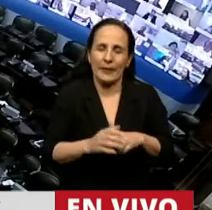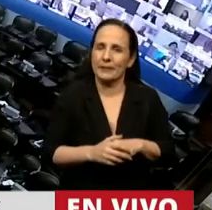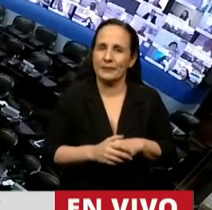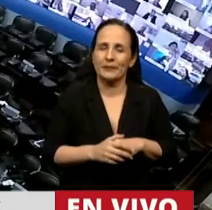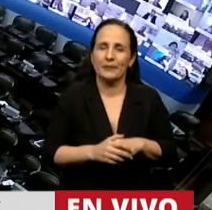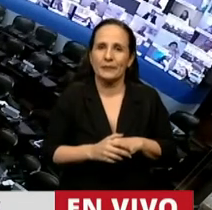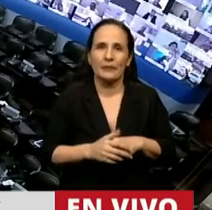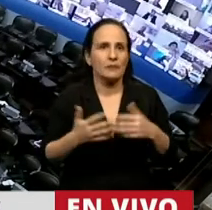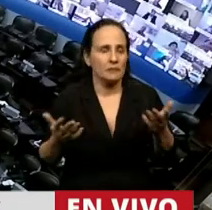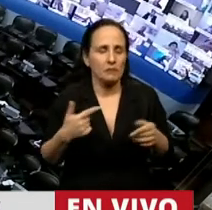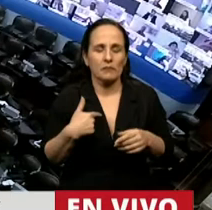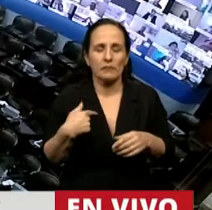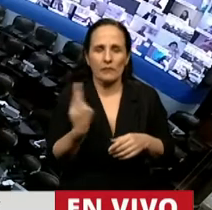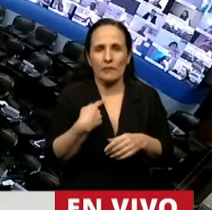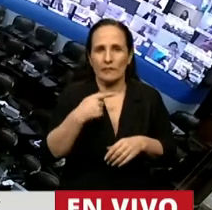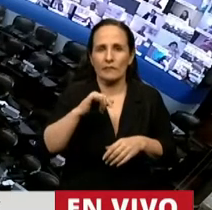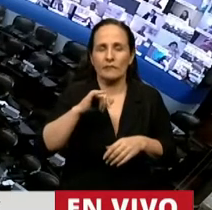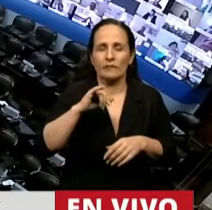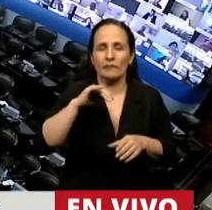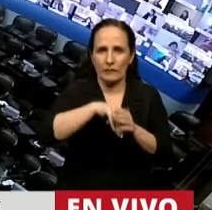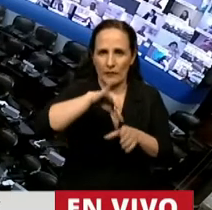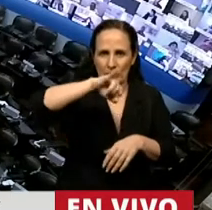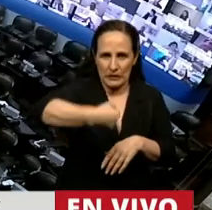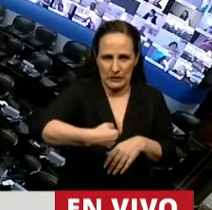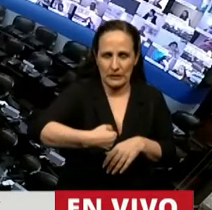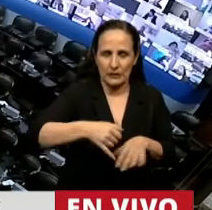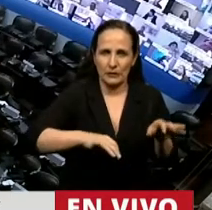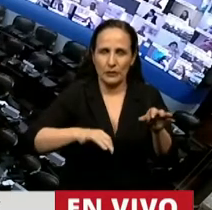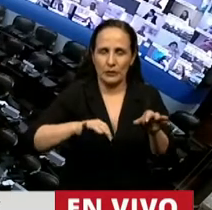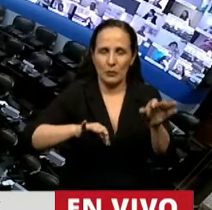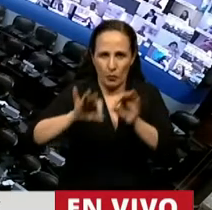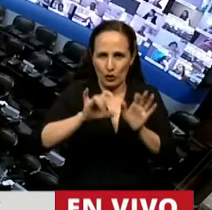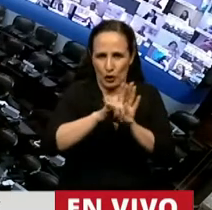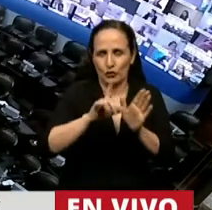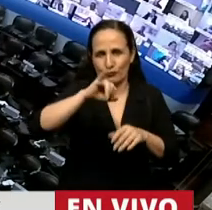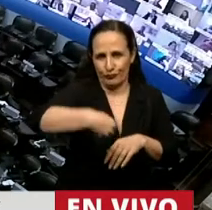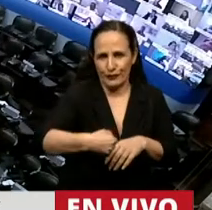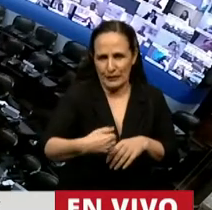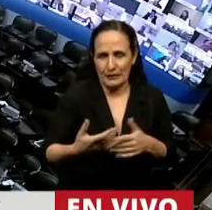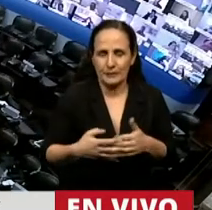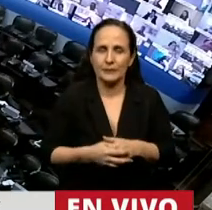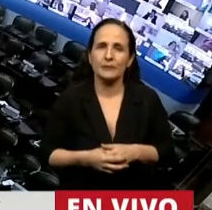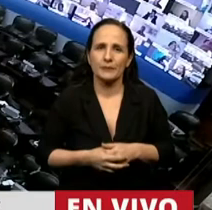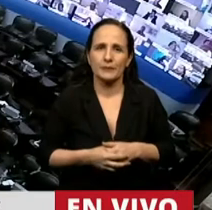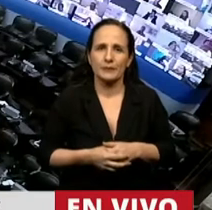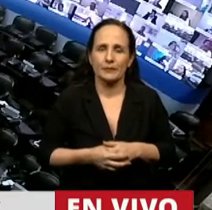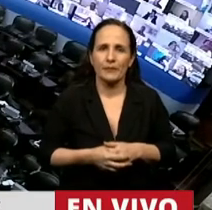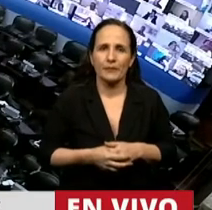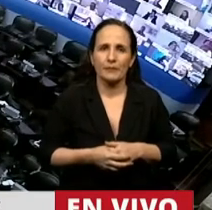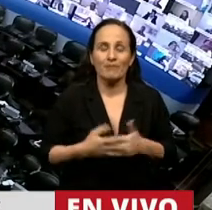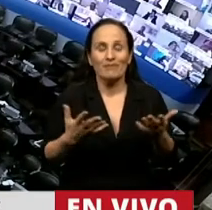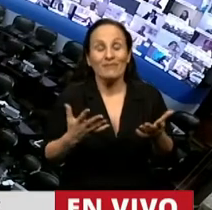vamos a acompañar el presente proyecto porque aunque tenga importantes límites,